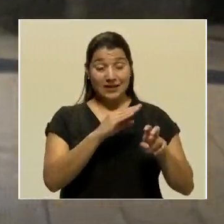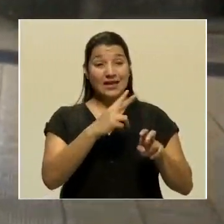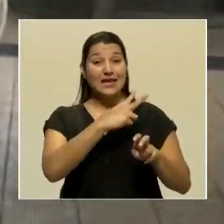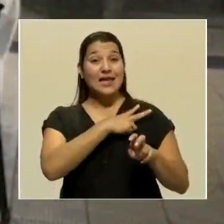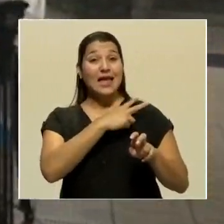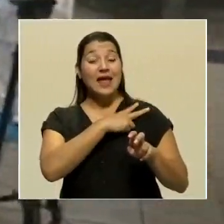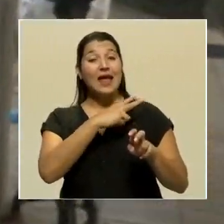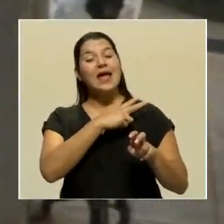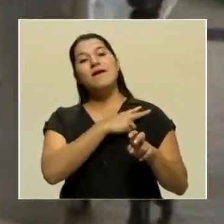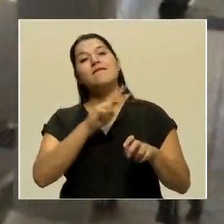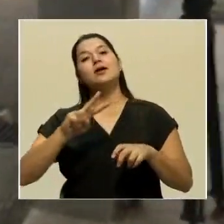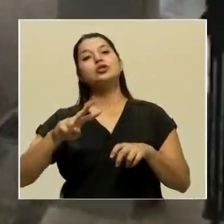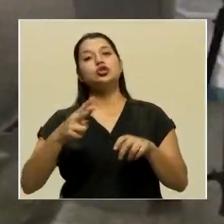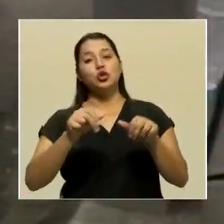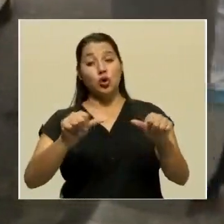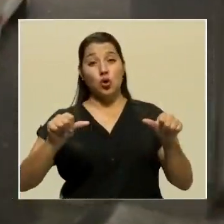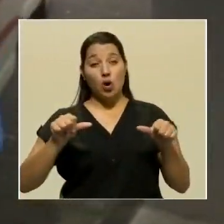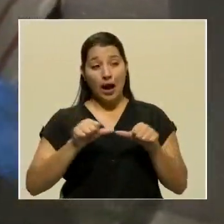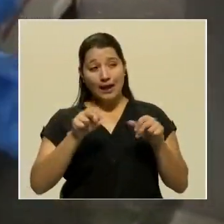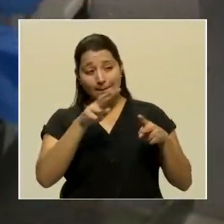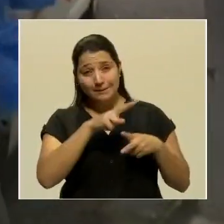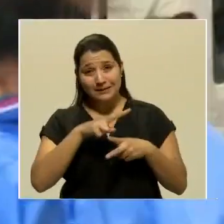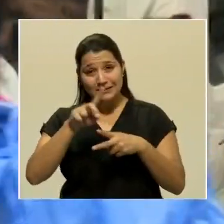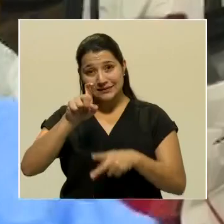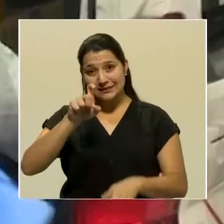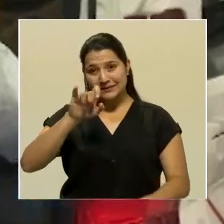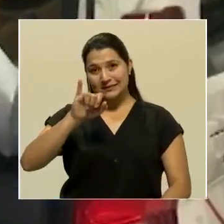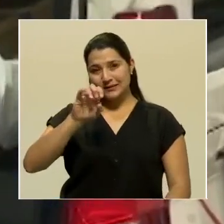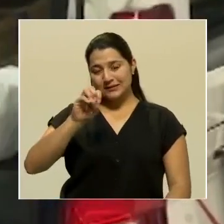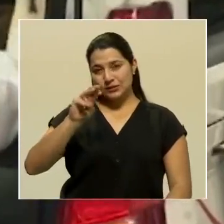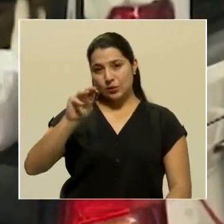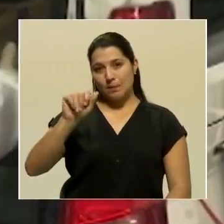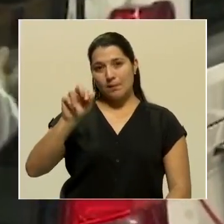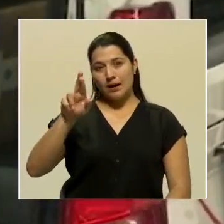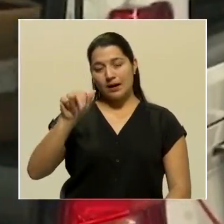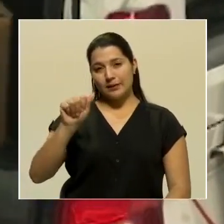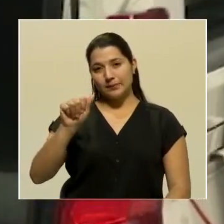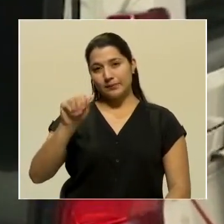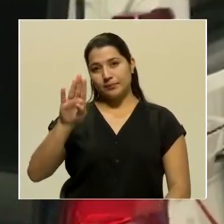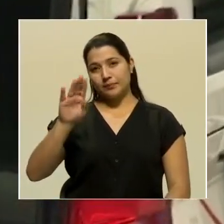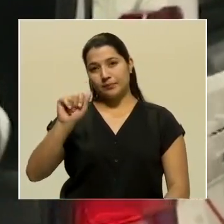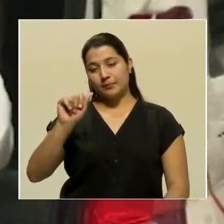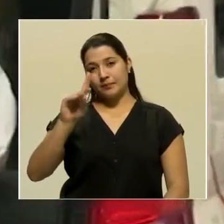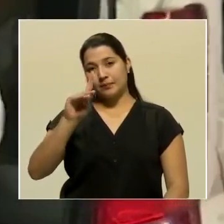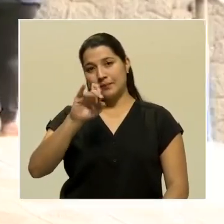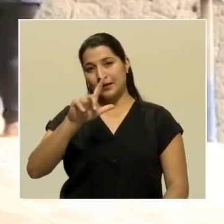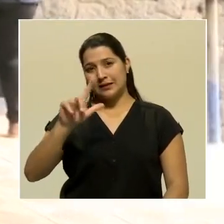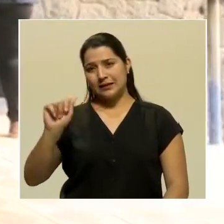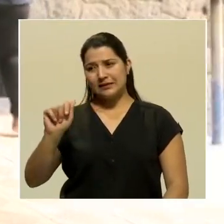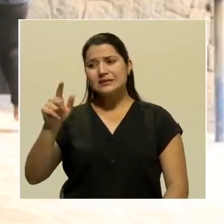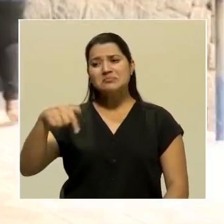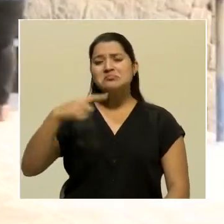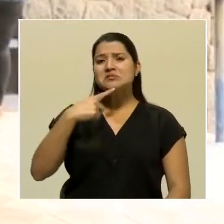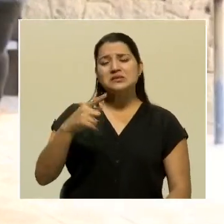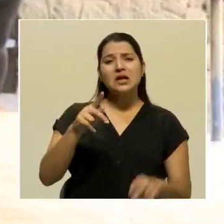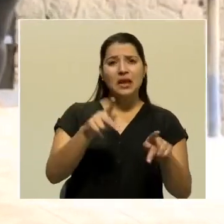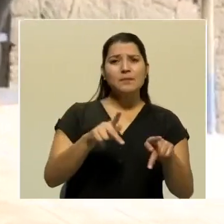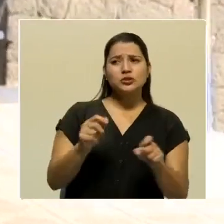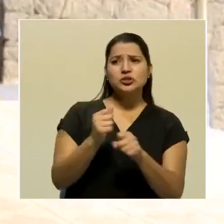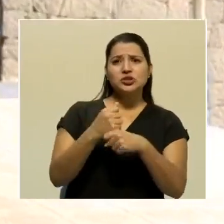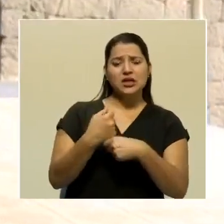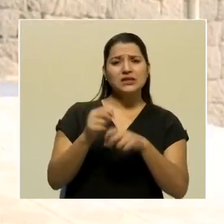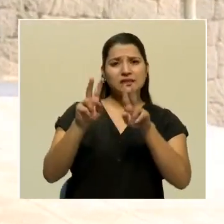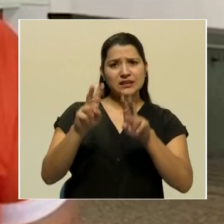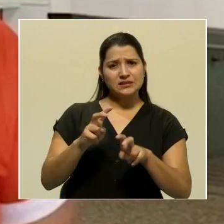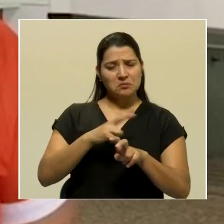subárea de vigilancia epidemiológica, Xiomara Vadilla, aseveró que los pobladores se han realizado la prueba de manera